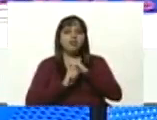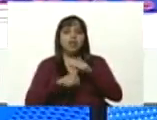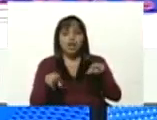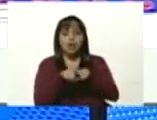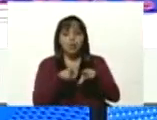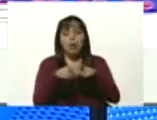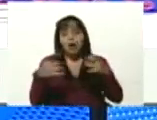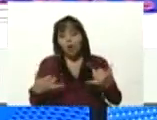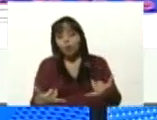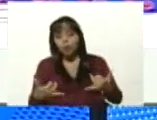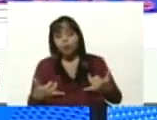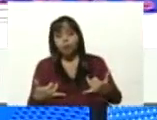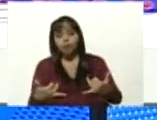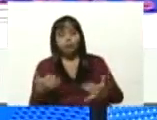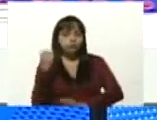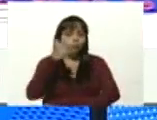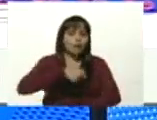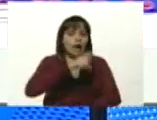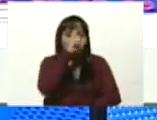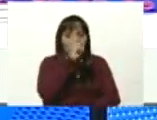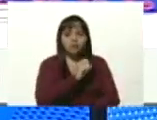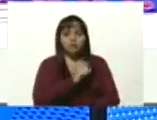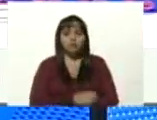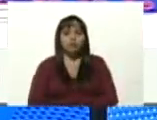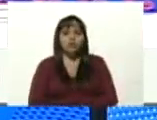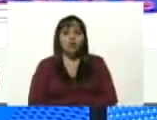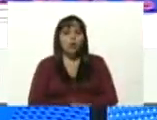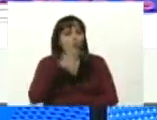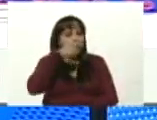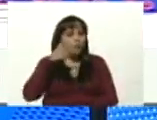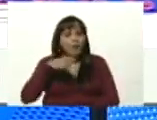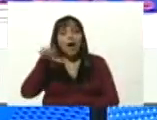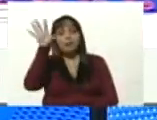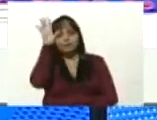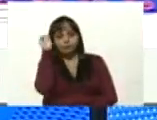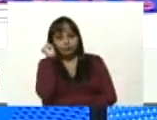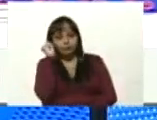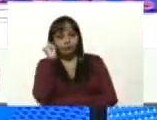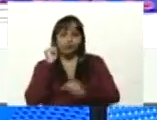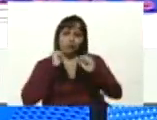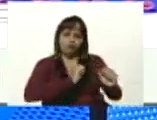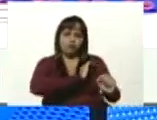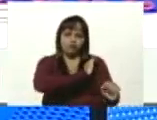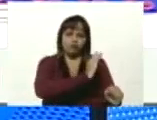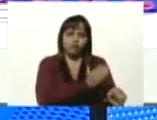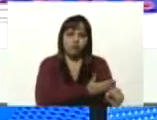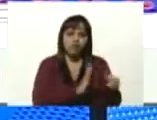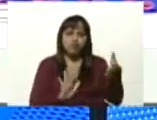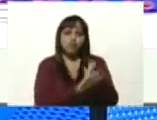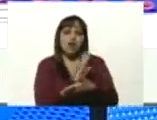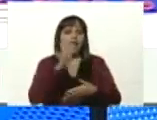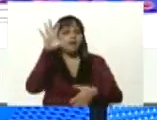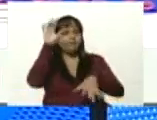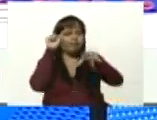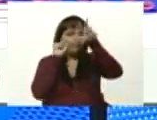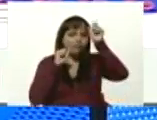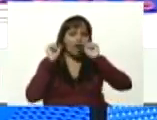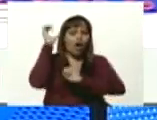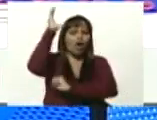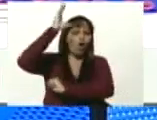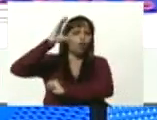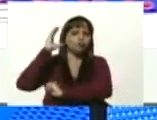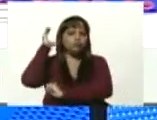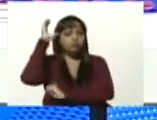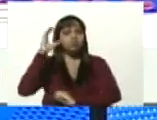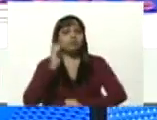enfrentado durante estos años con un pueblo educado, empoderado, con conocimiento, con conciencia,